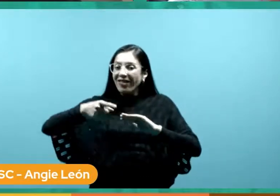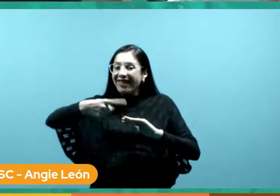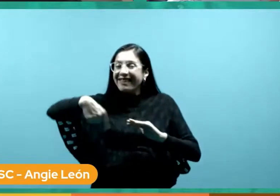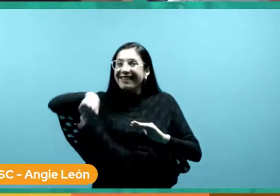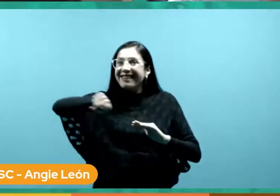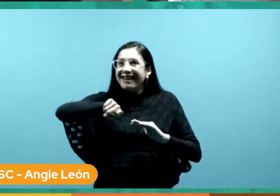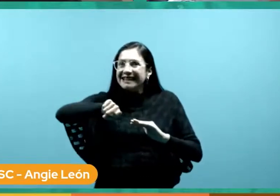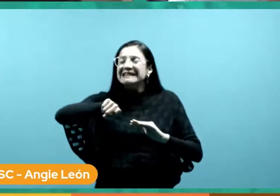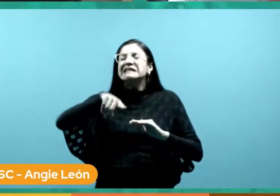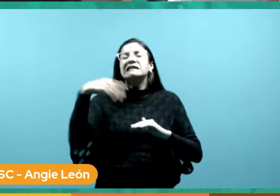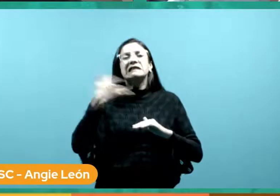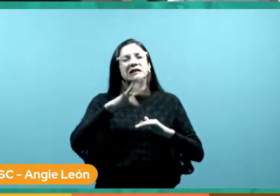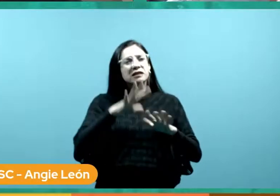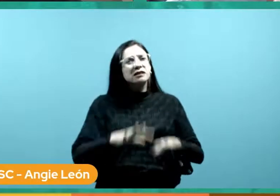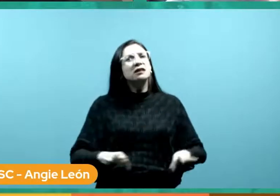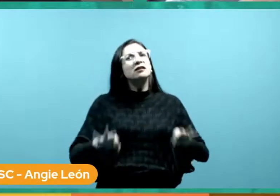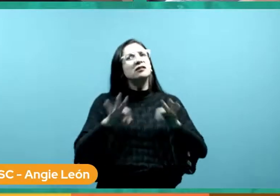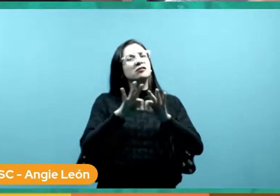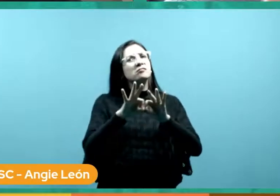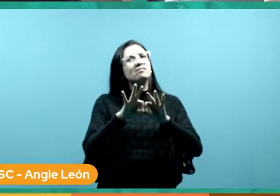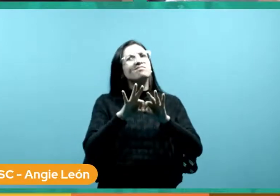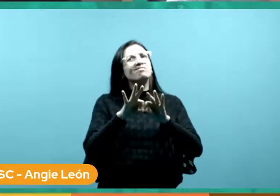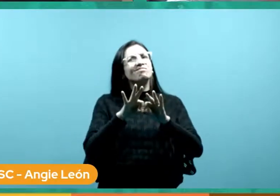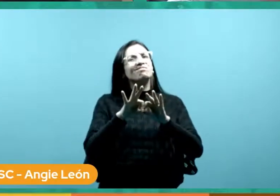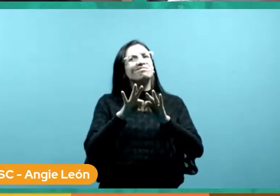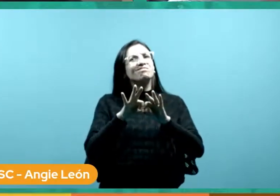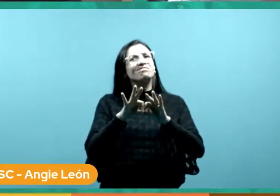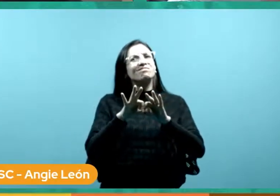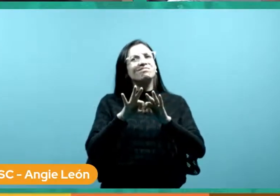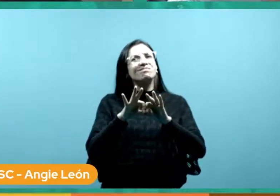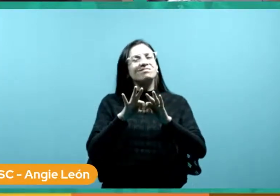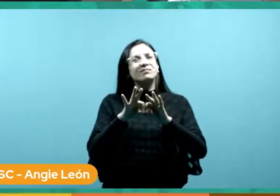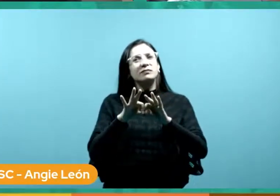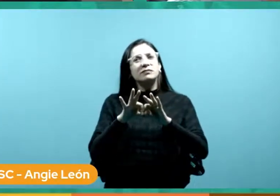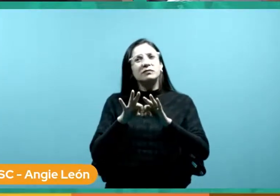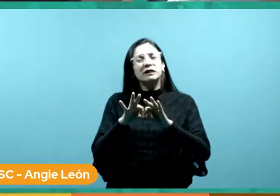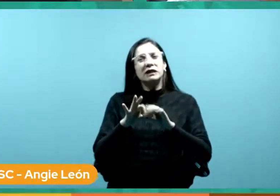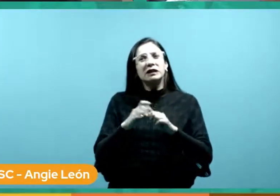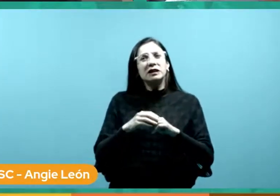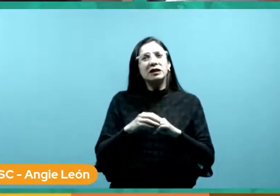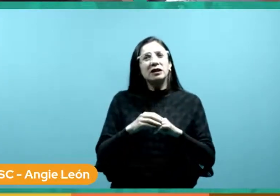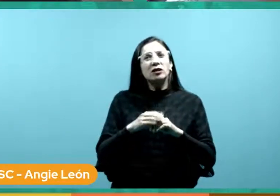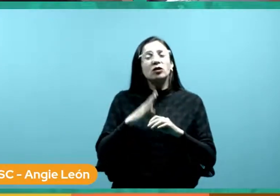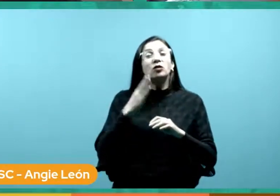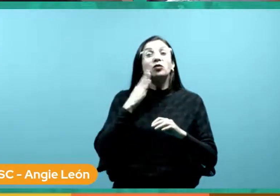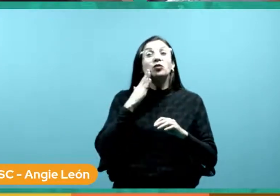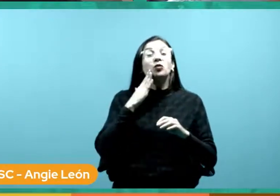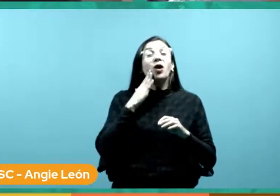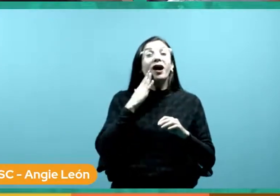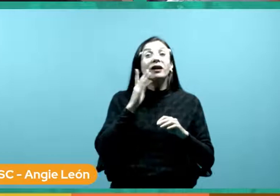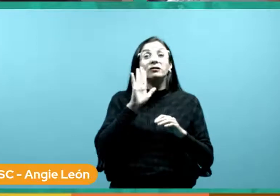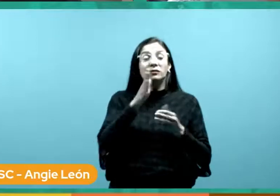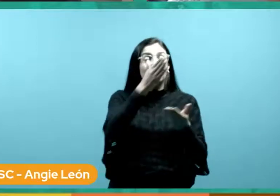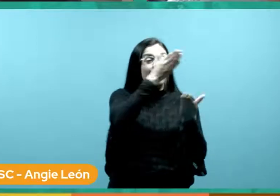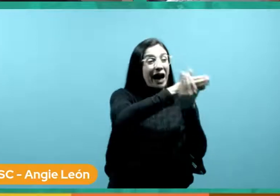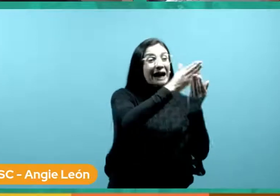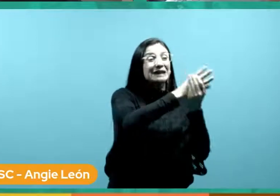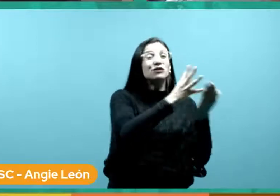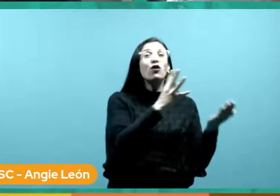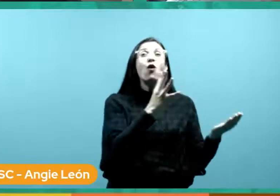yo creo que a lo mejor porque lo que suele hacerse cuando se hacen archivos orales es como una